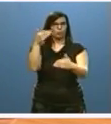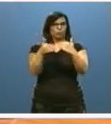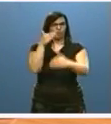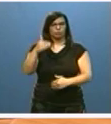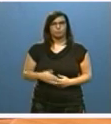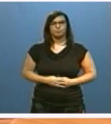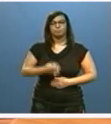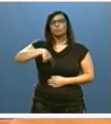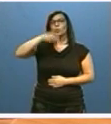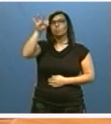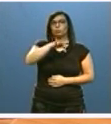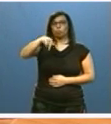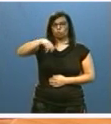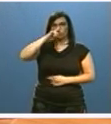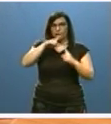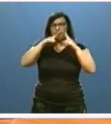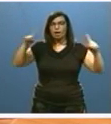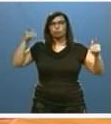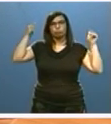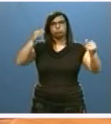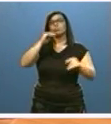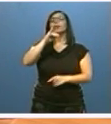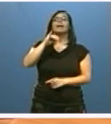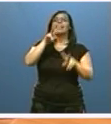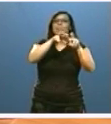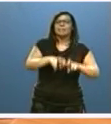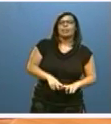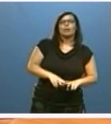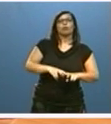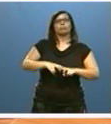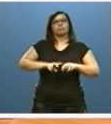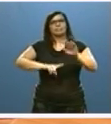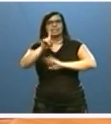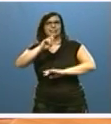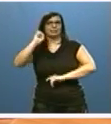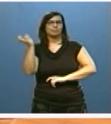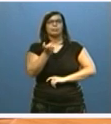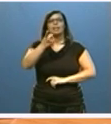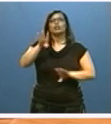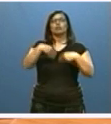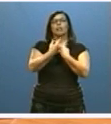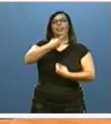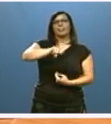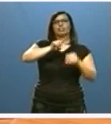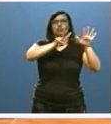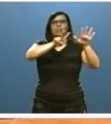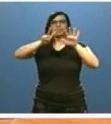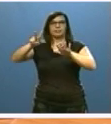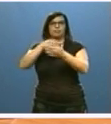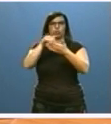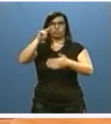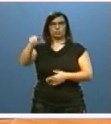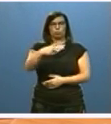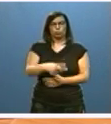Nuestro presupuesto 2016, destinado a la investigación, innovación y sociedad de la información, es de 167 millones de euros.